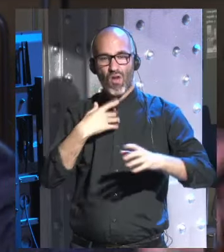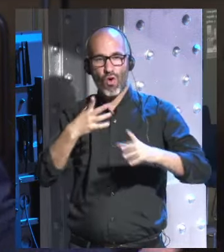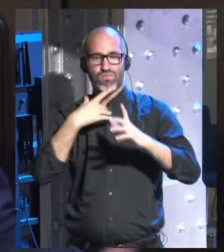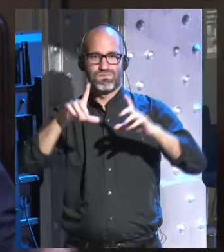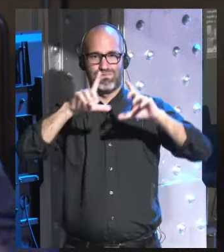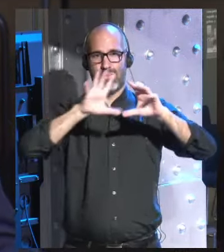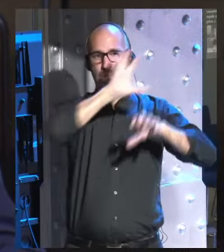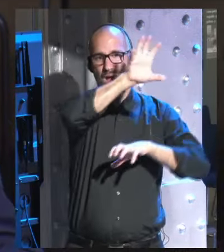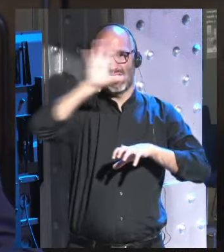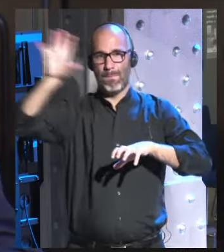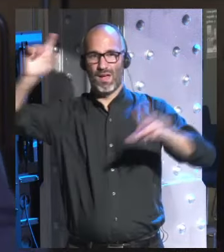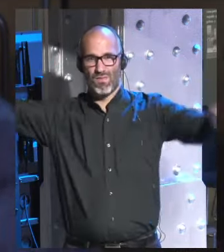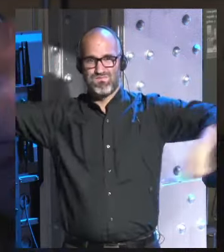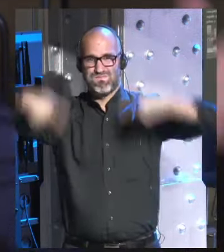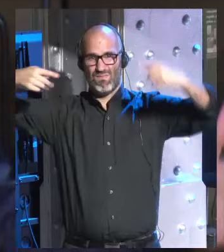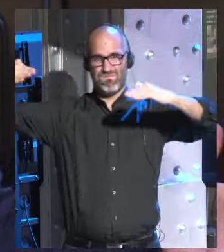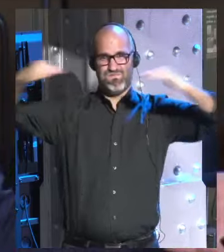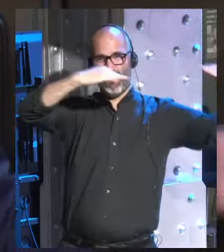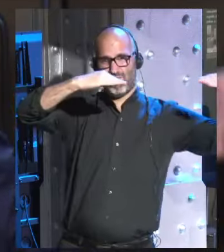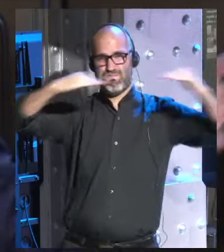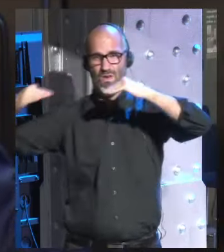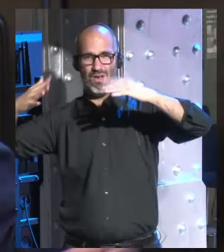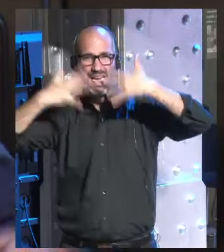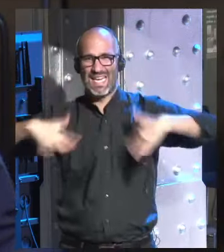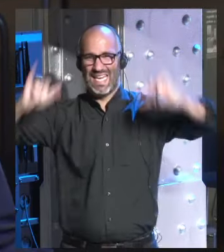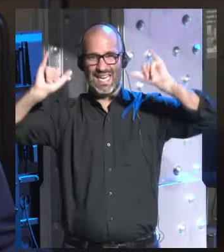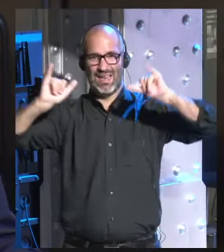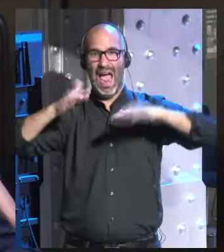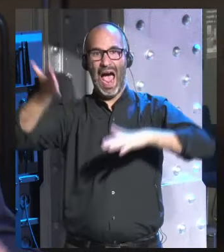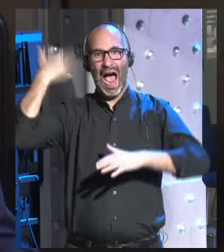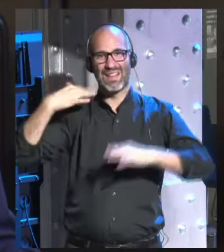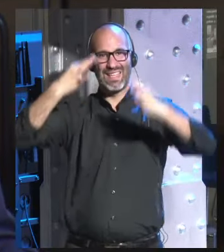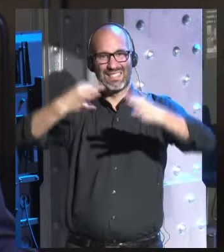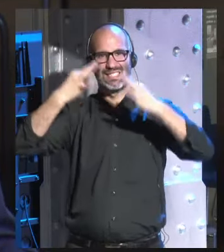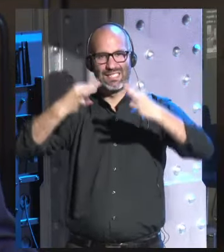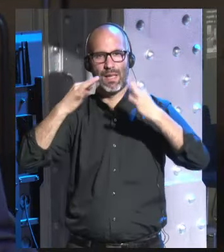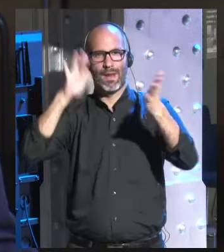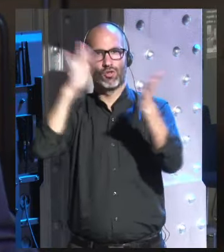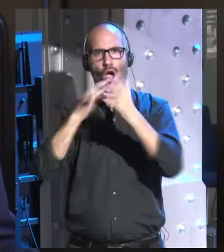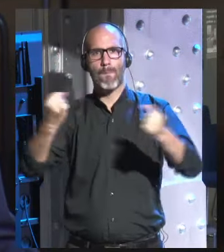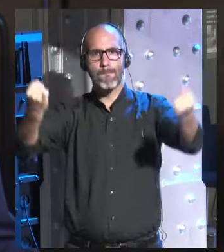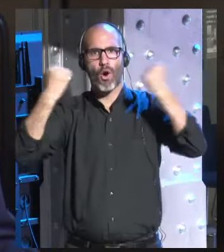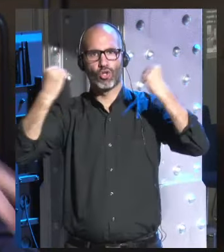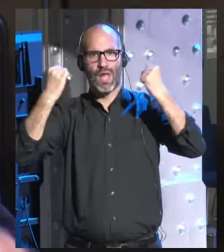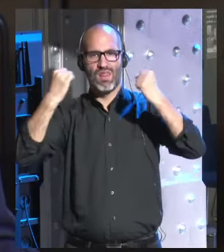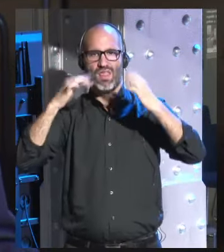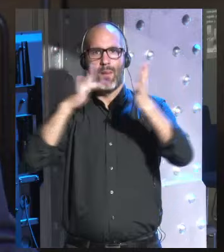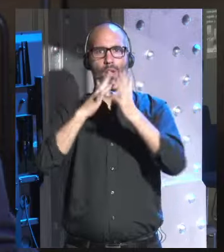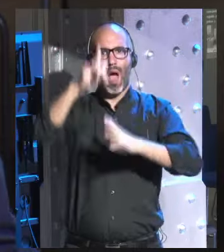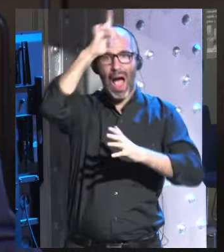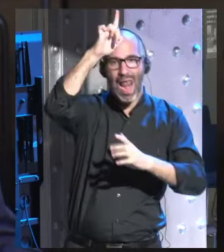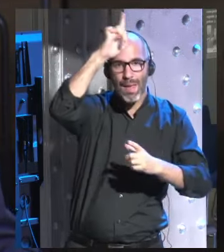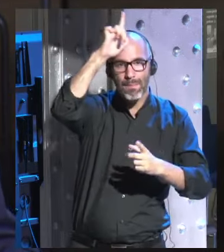antes en la historia cada 20 30 años había siempre una gran guerra entre las superpotencias de la época entre